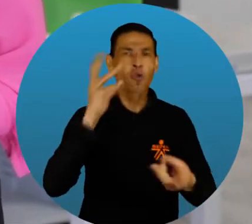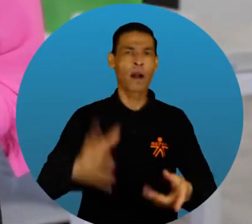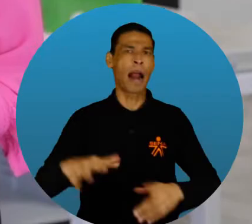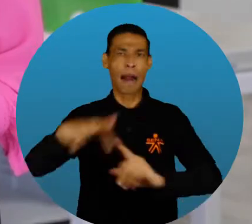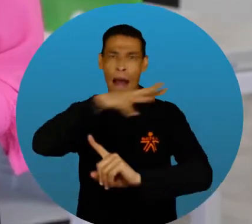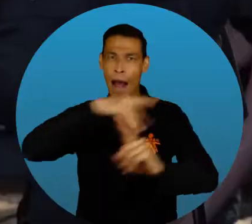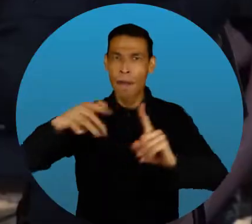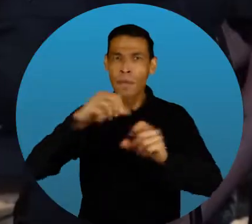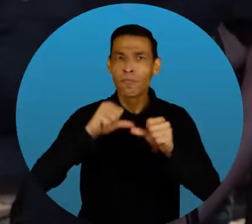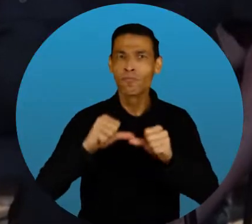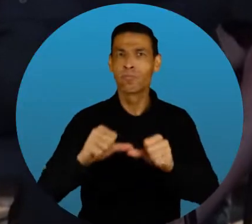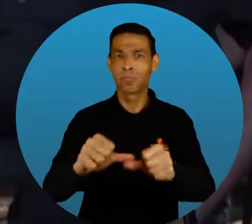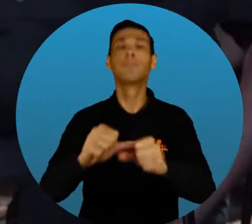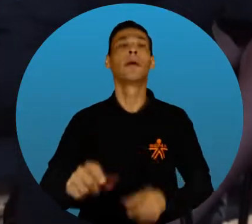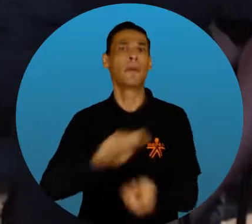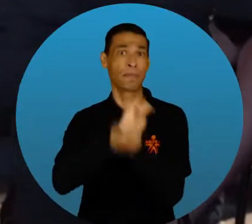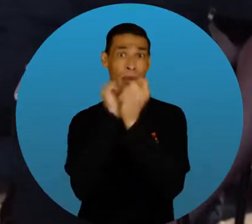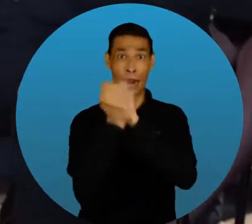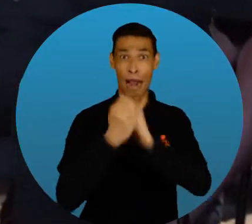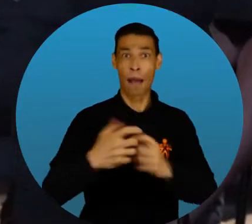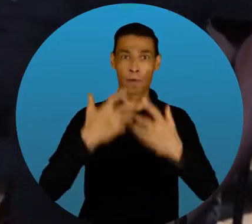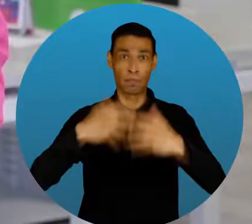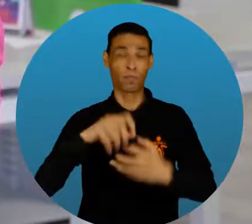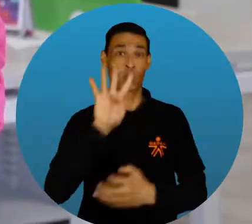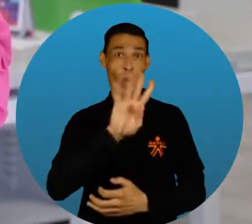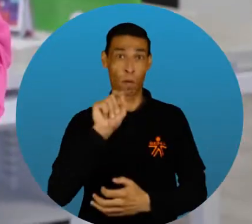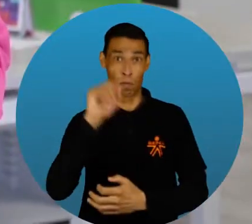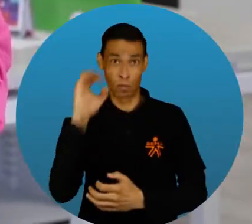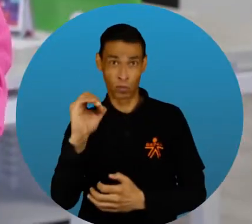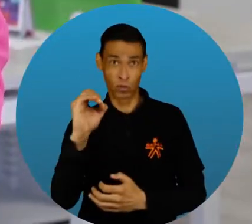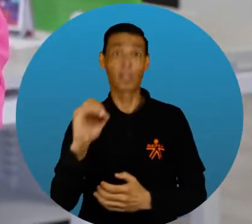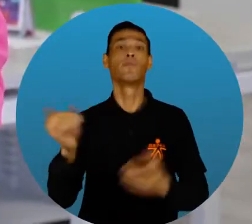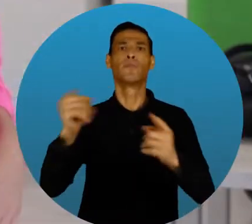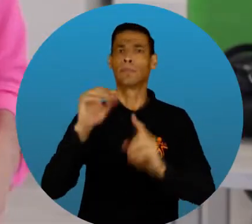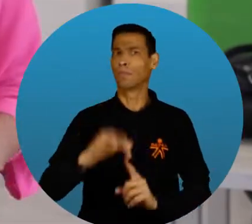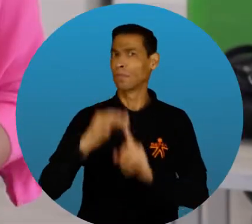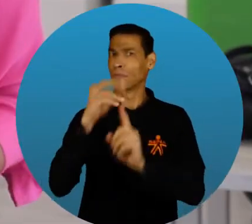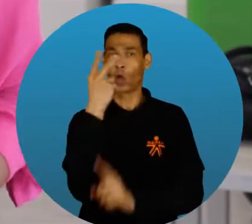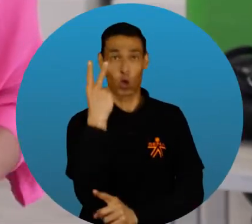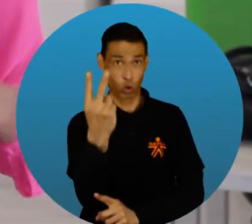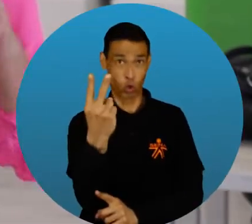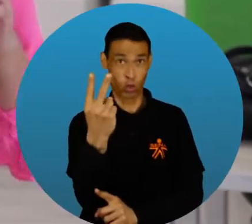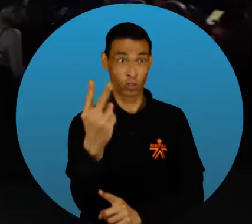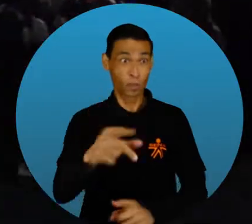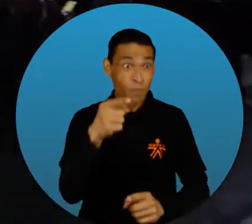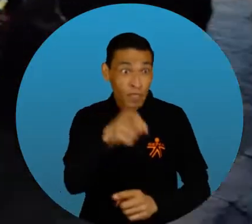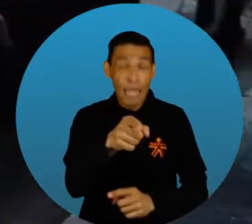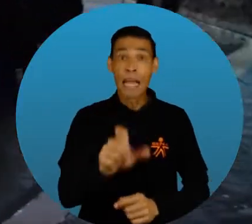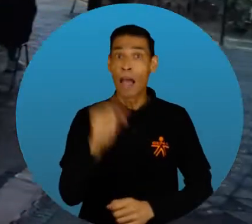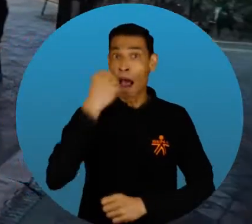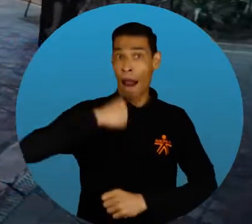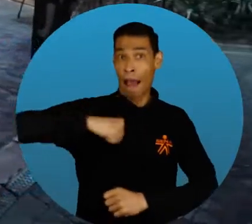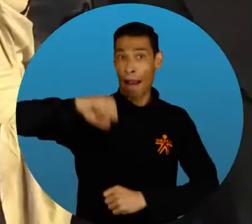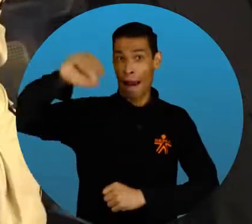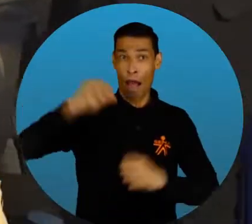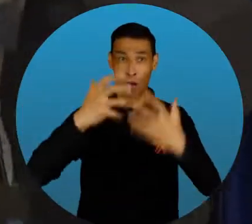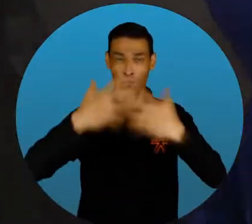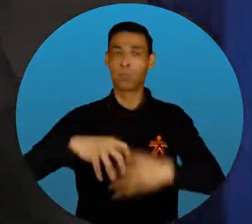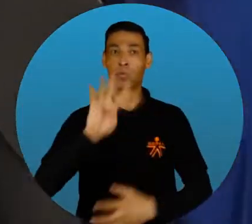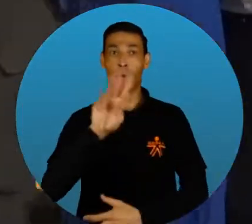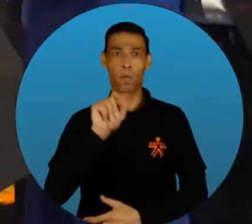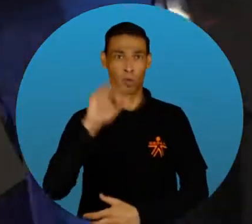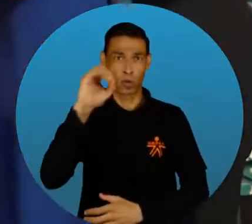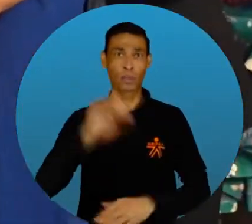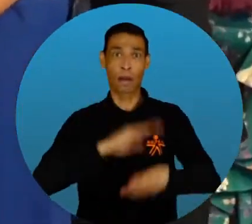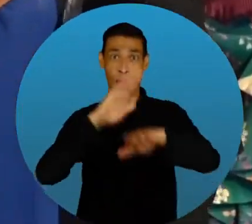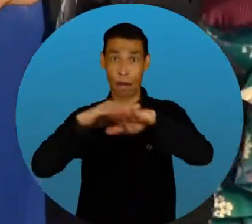Cuarta Revolución Industrial Además se destacaron dos empresarios en la categoría Oro El ganador de la categoría de Industrias 4.0 le envió